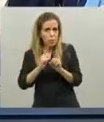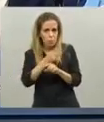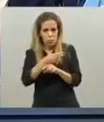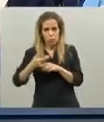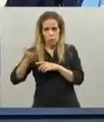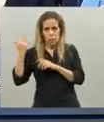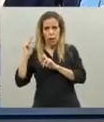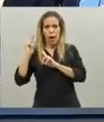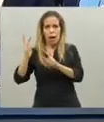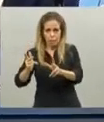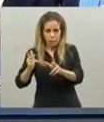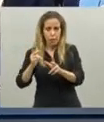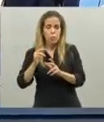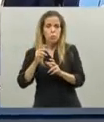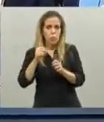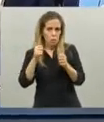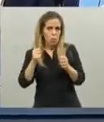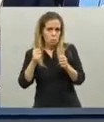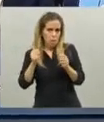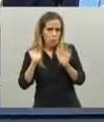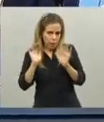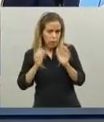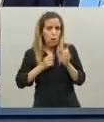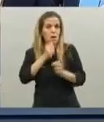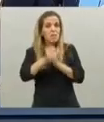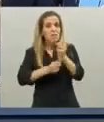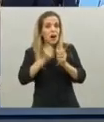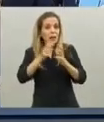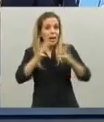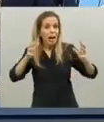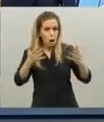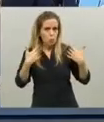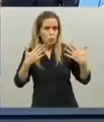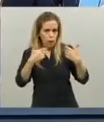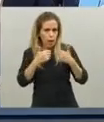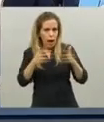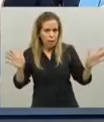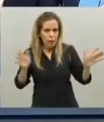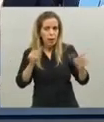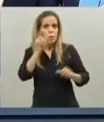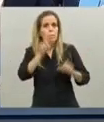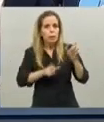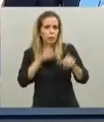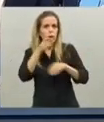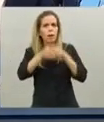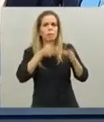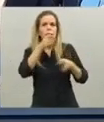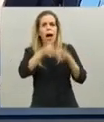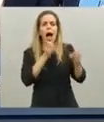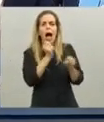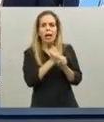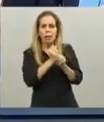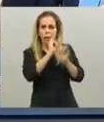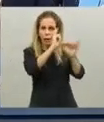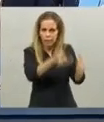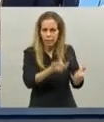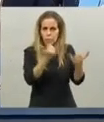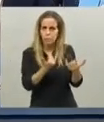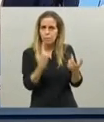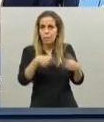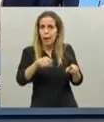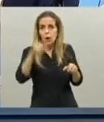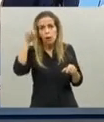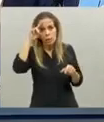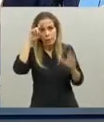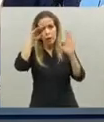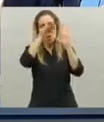está funcionando bien pueden abrir con protocolos estrictos bajo la supervisión de la